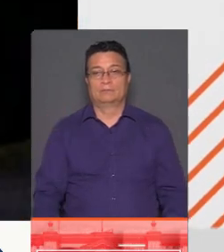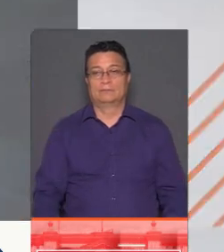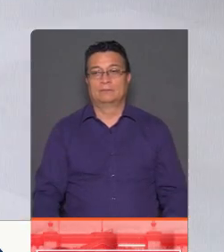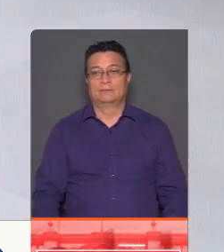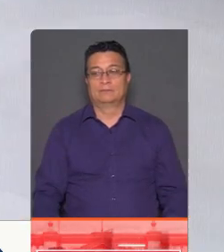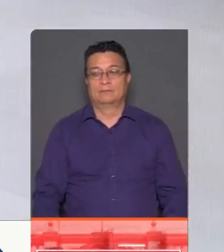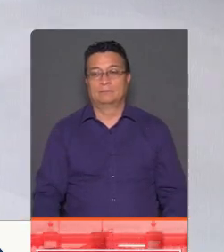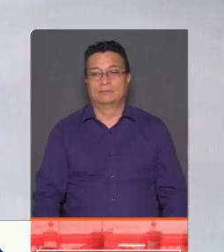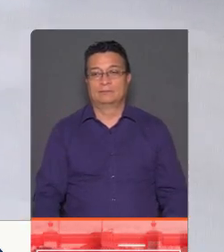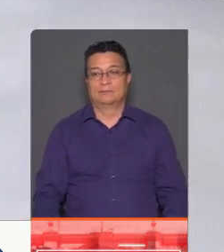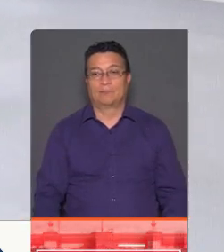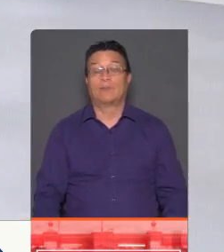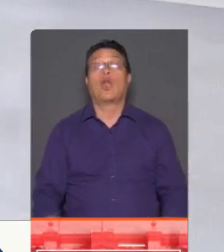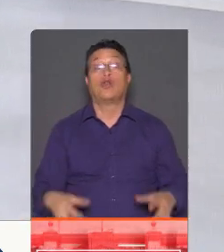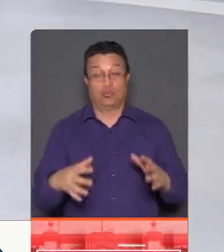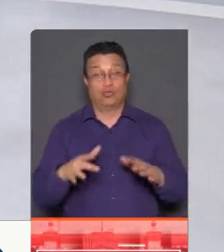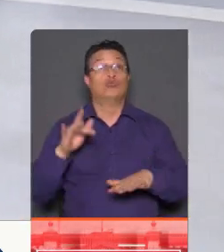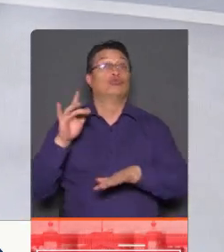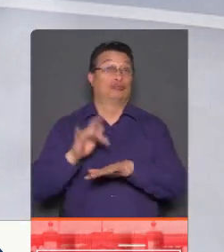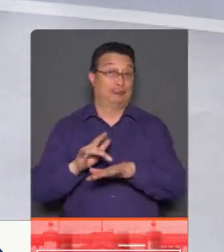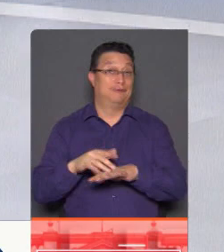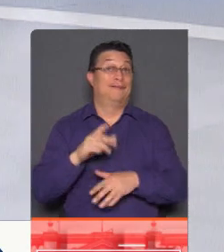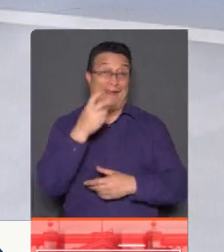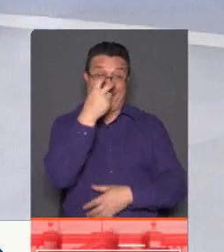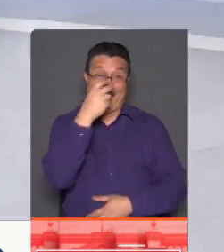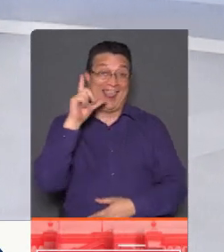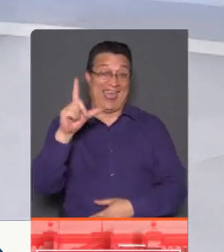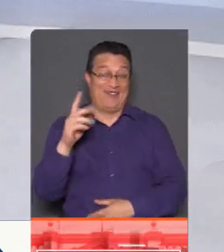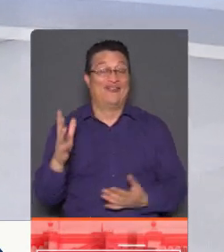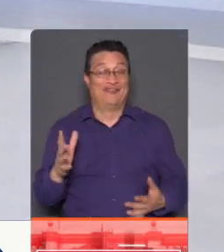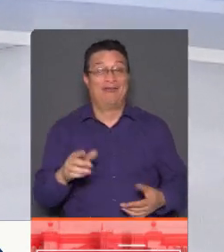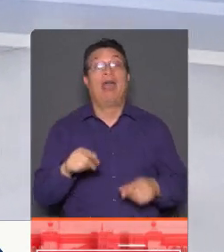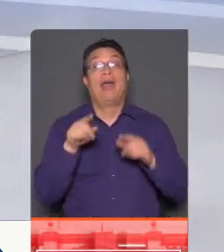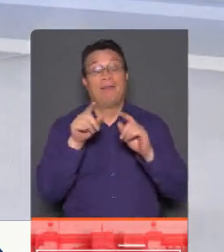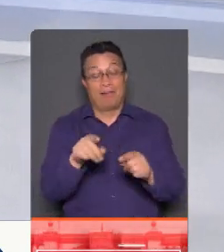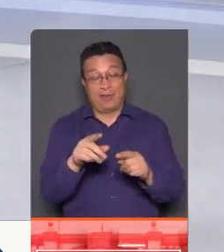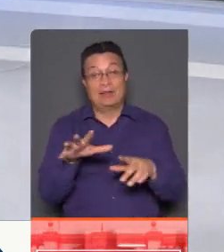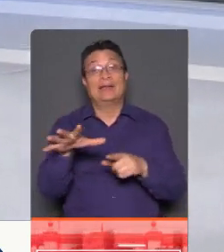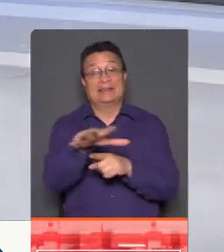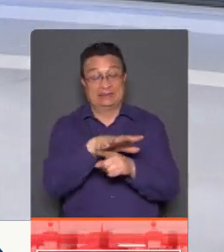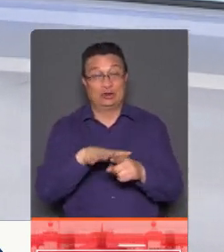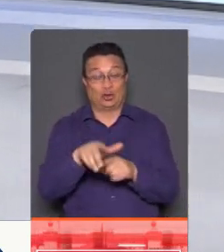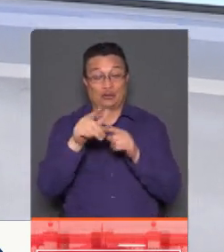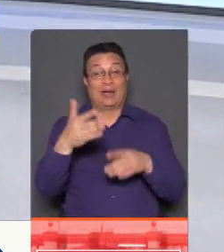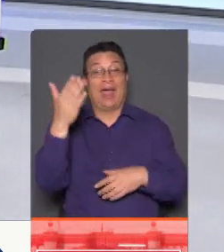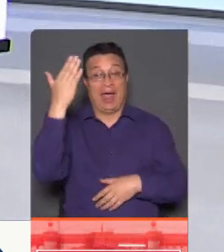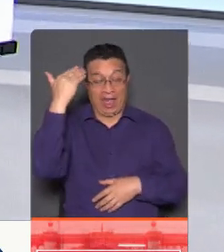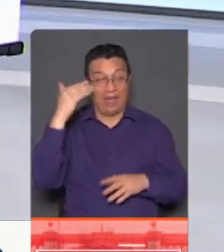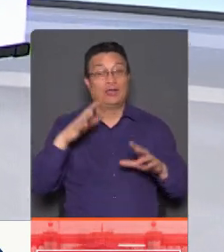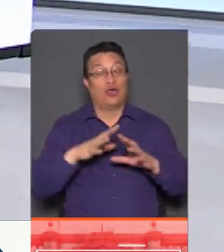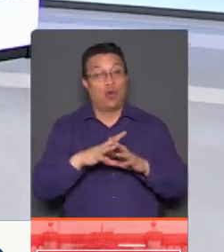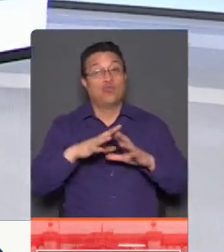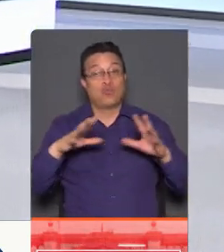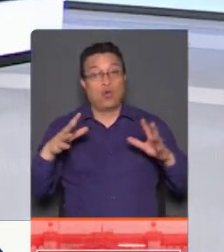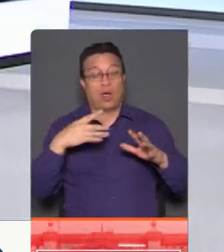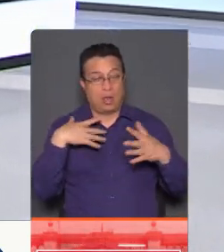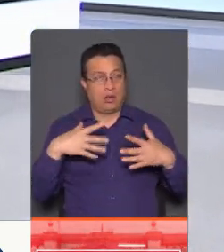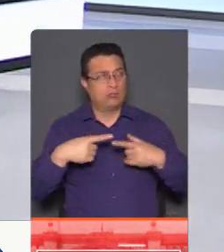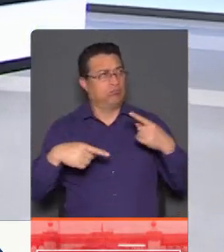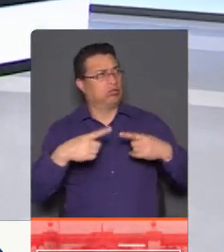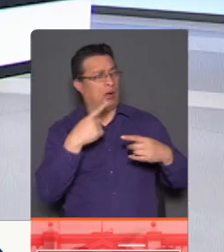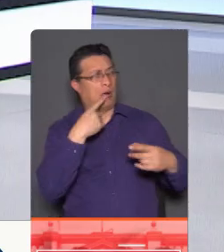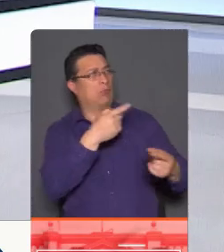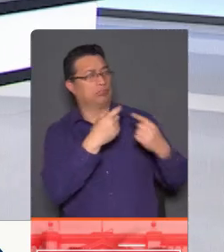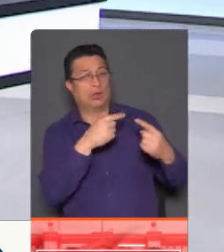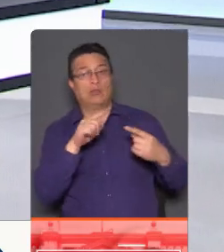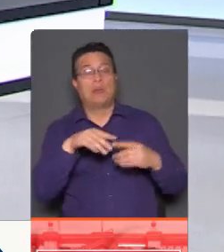Muy en el tono, Ricardo Lagos. Ricardo Lagos. Y además en una situación que en ese momento era muy disruptiva, probablemente, pero que